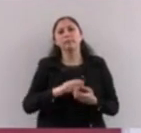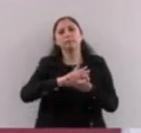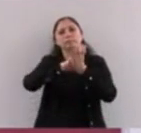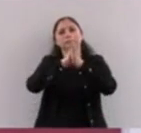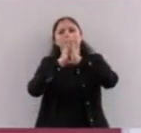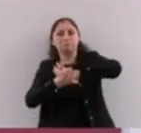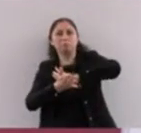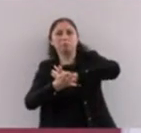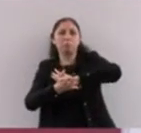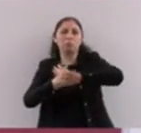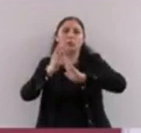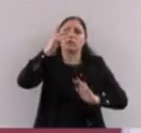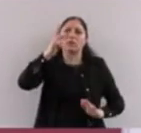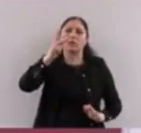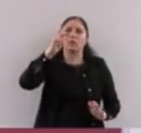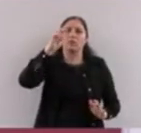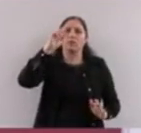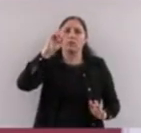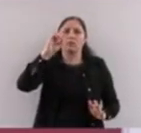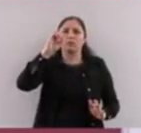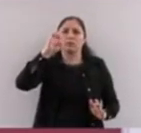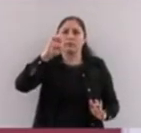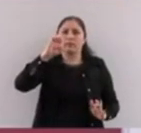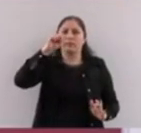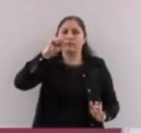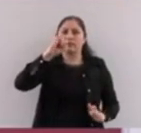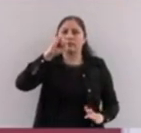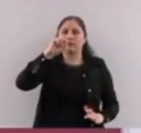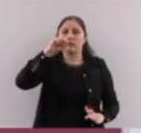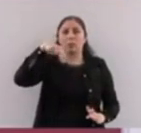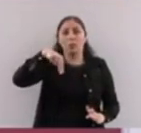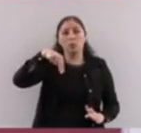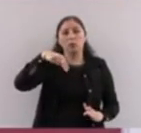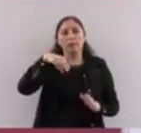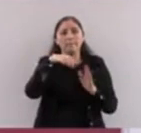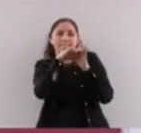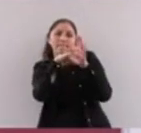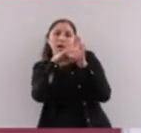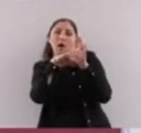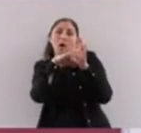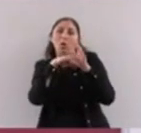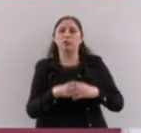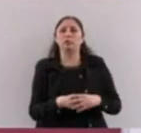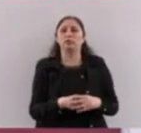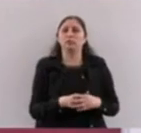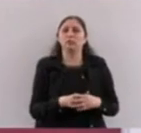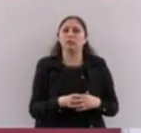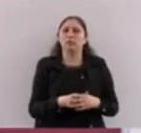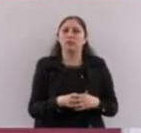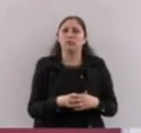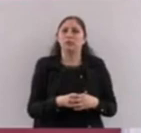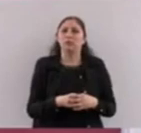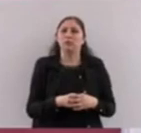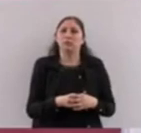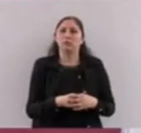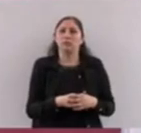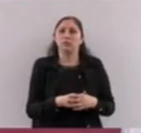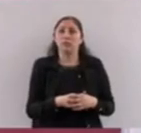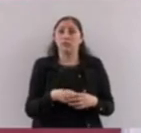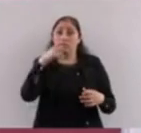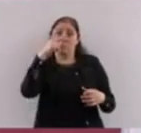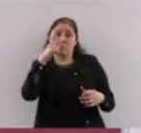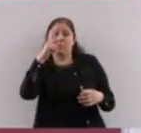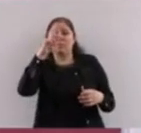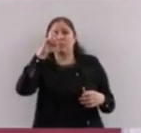las pensiones son, lo que se recibe es bajo. Díganme si pueden vivir con su pensión del Issste.